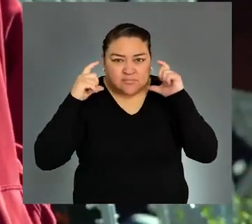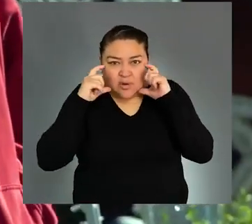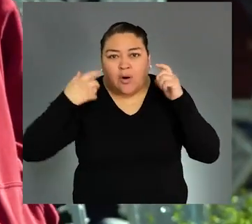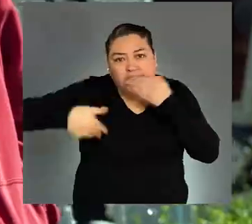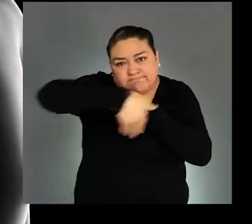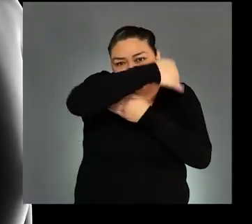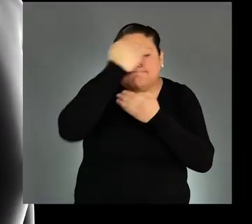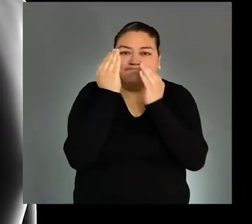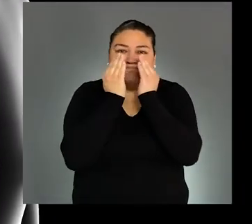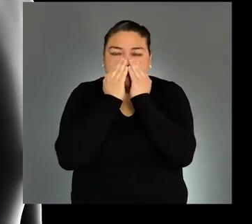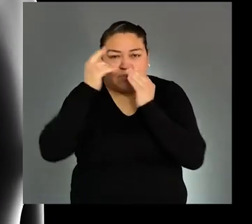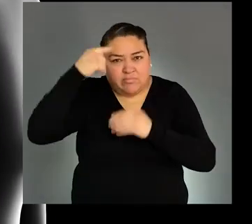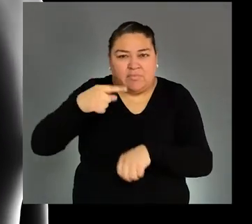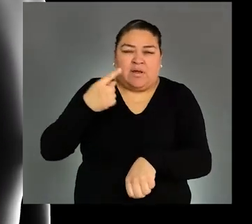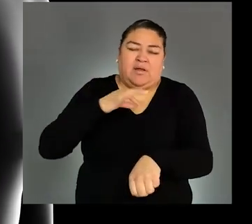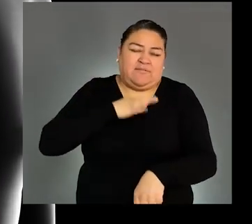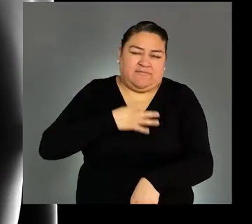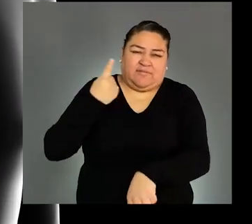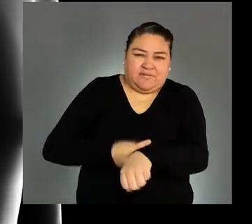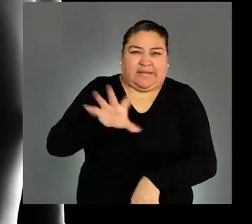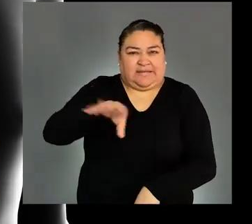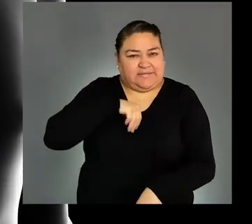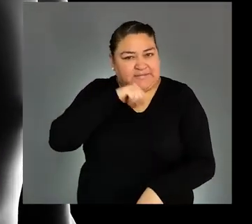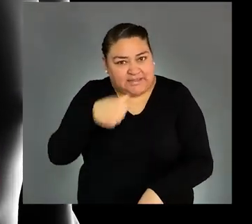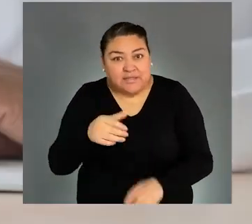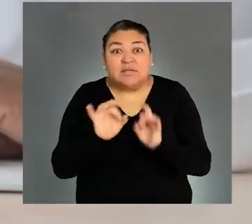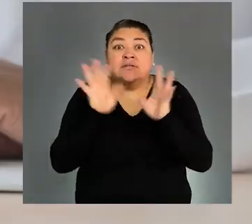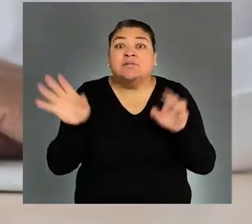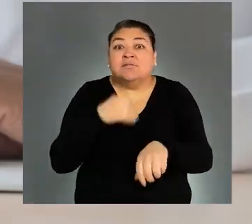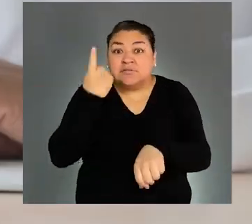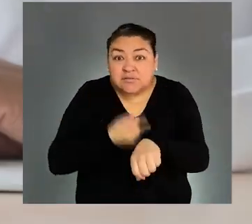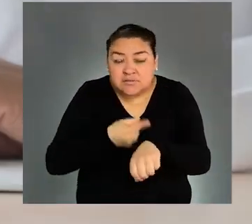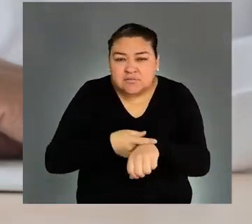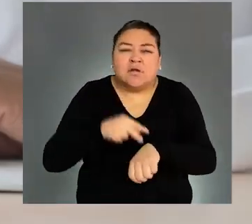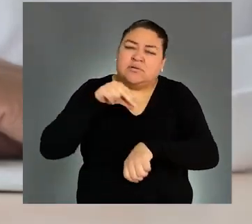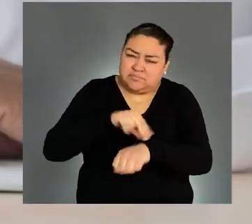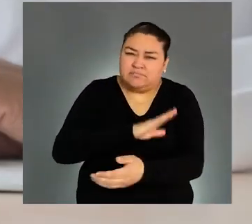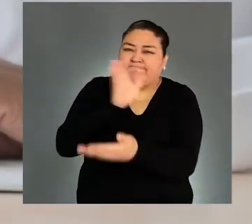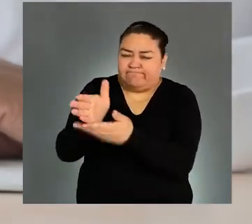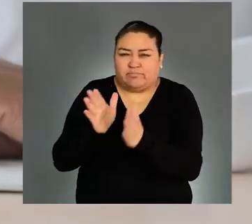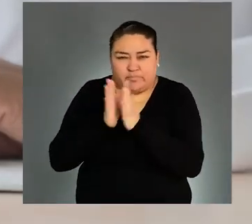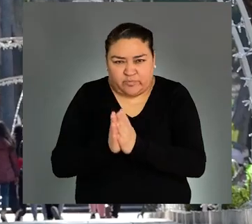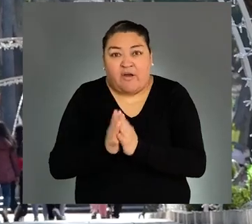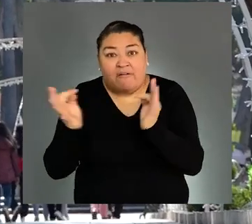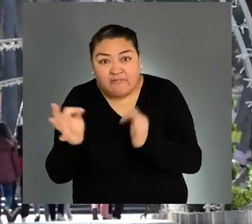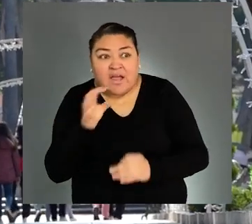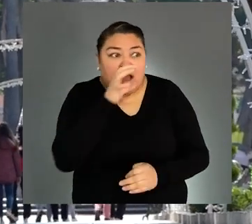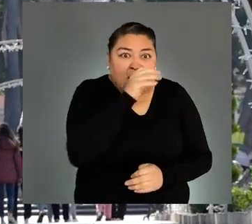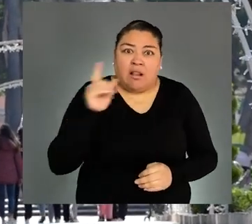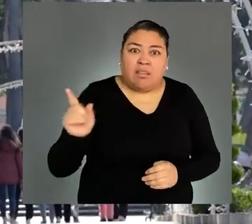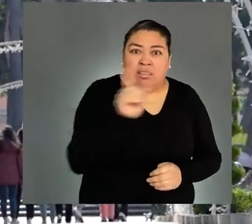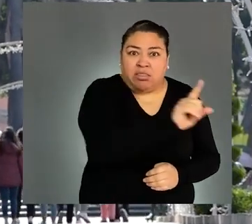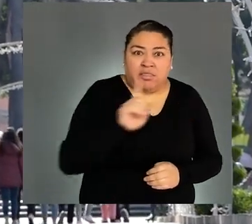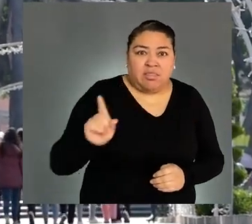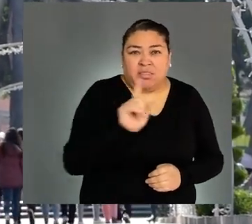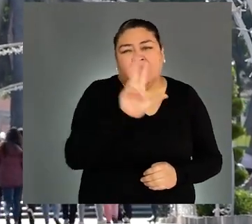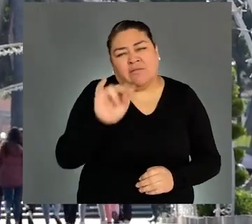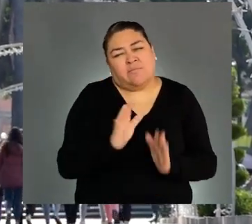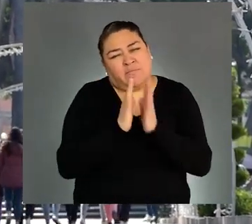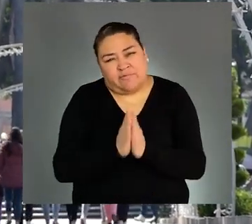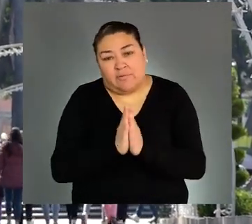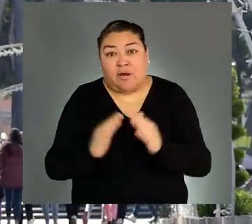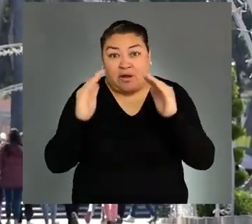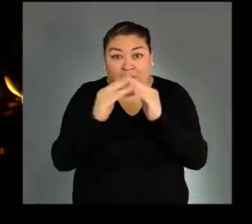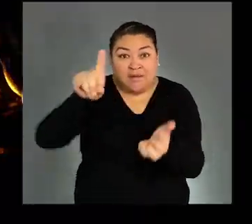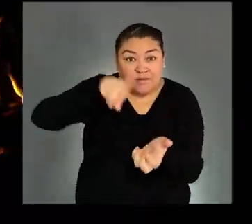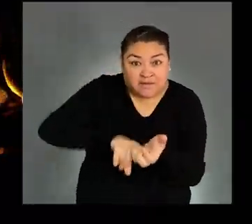y boca para prevenir enfermedades respiratorias. Ante el primer síntoma, acude al médico. No te expongas a cambios bruscos de